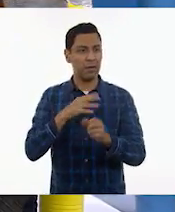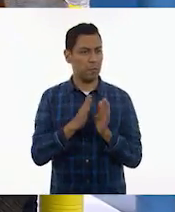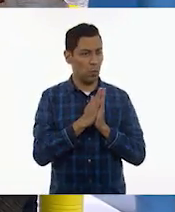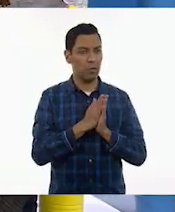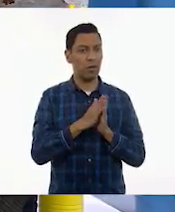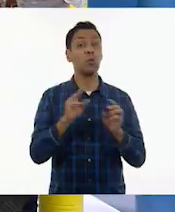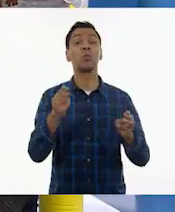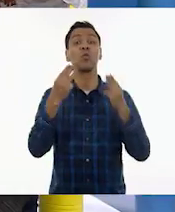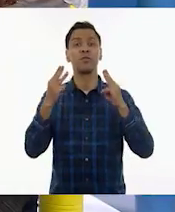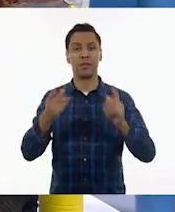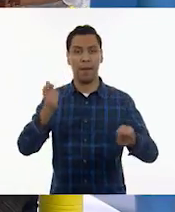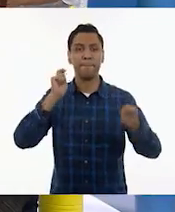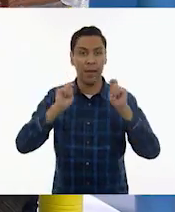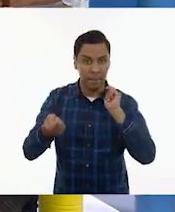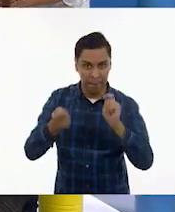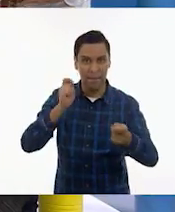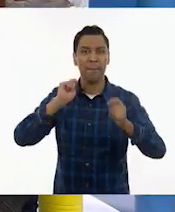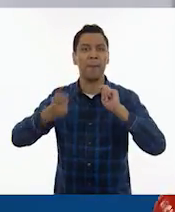música.